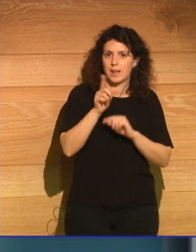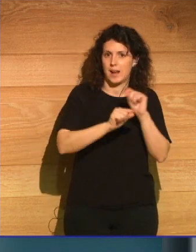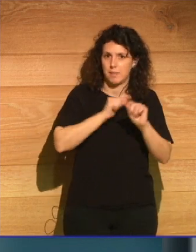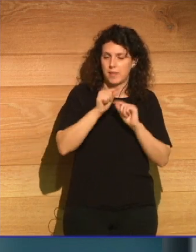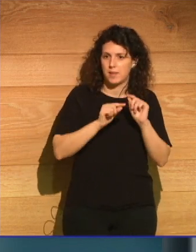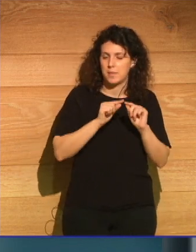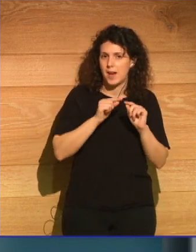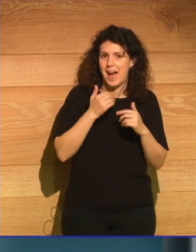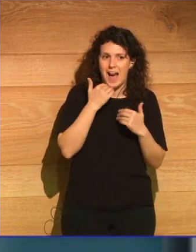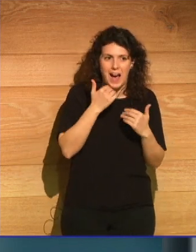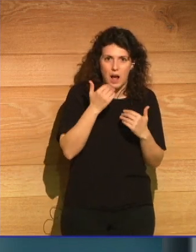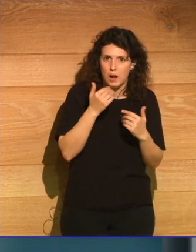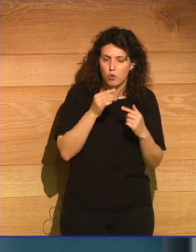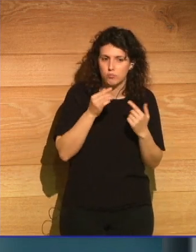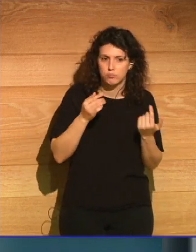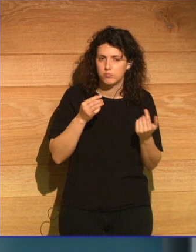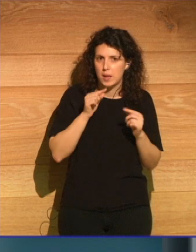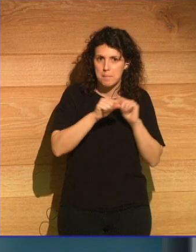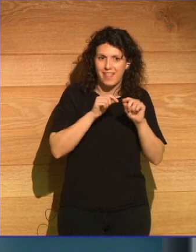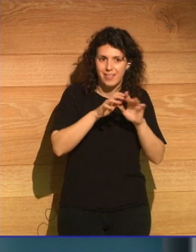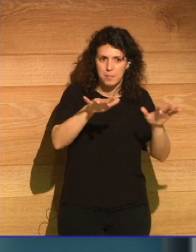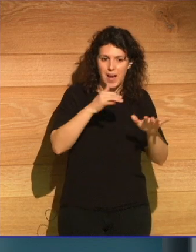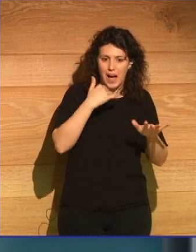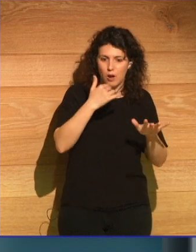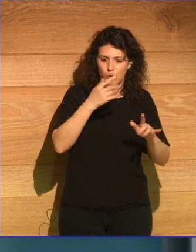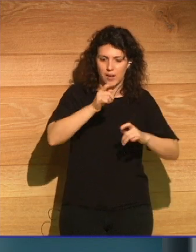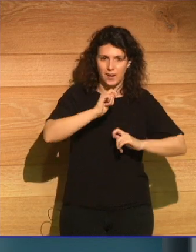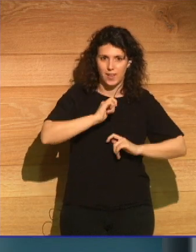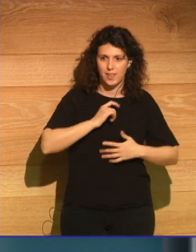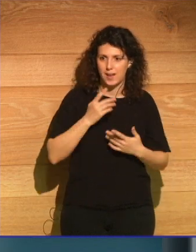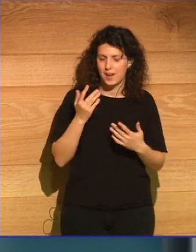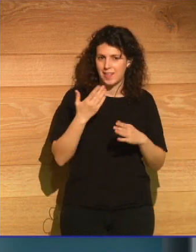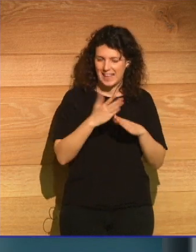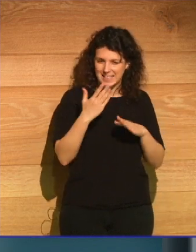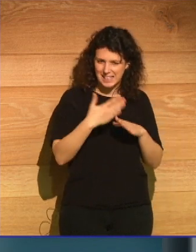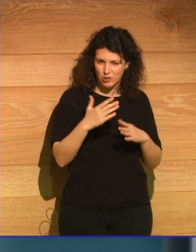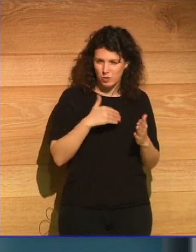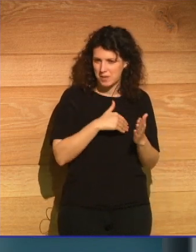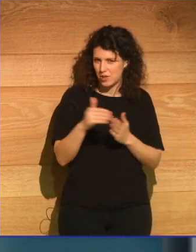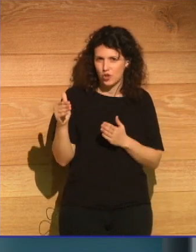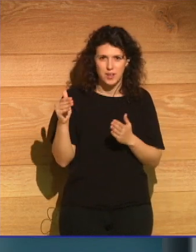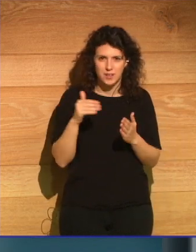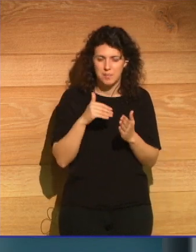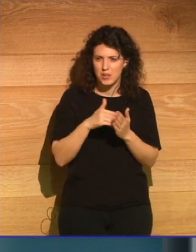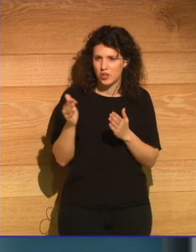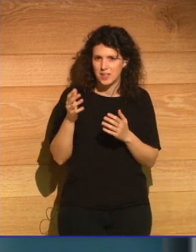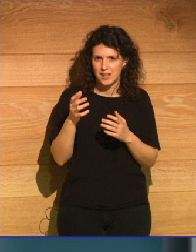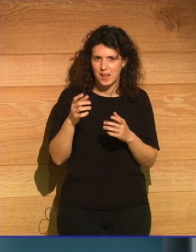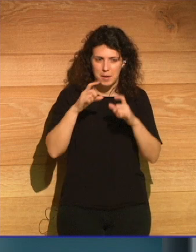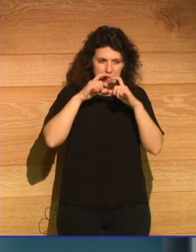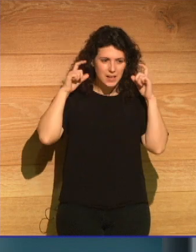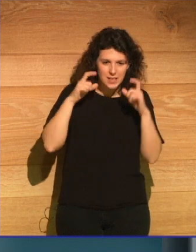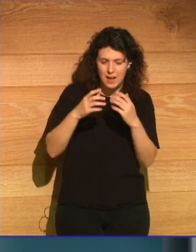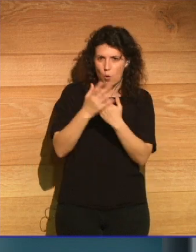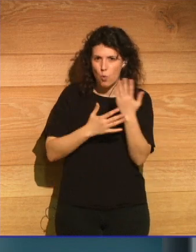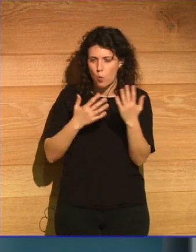como bien dices, nos ha hecho tener desechos de millones, de decenas de millones de máscaras, de guantes, de